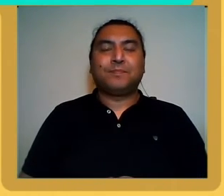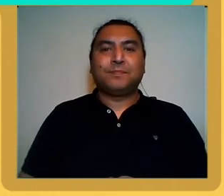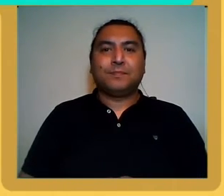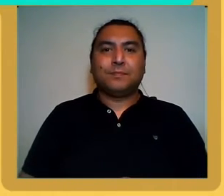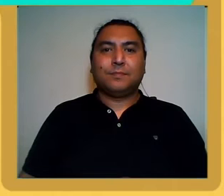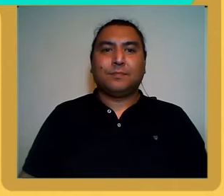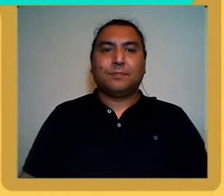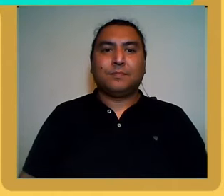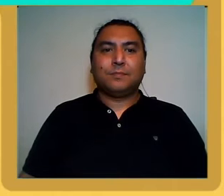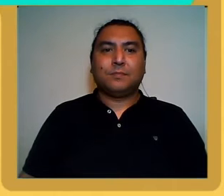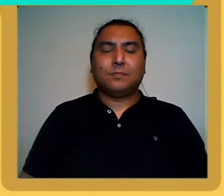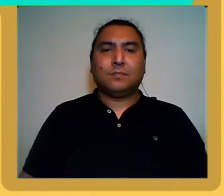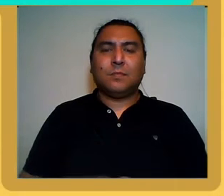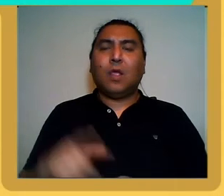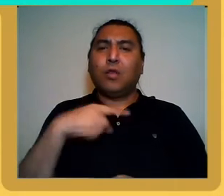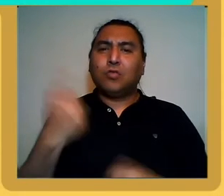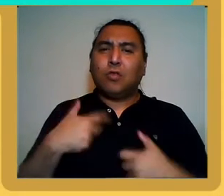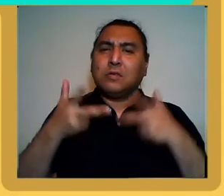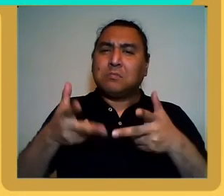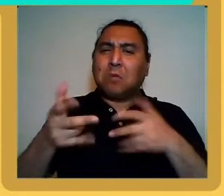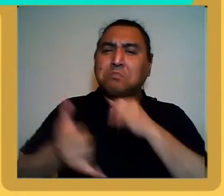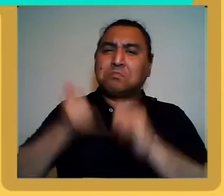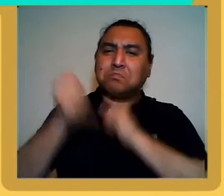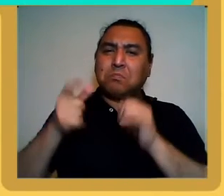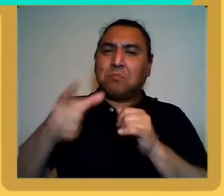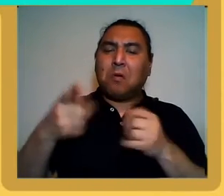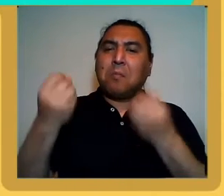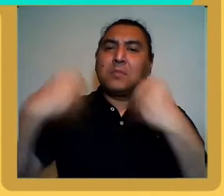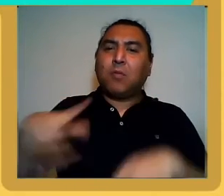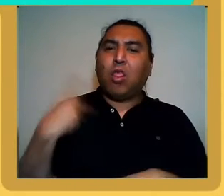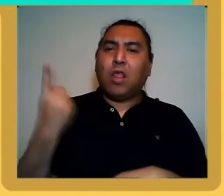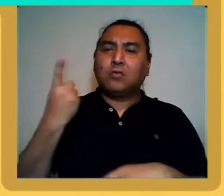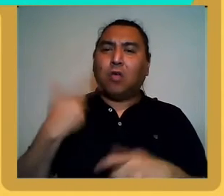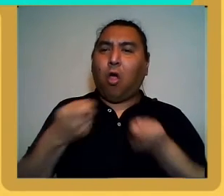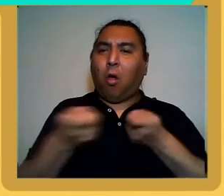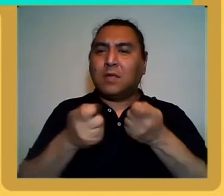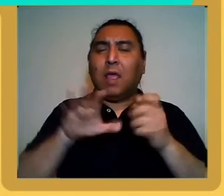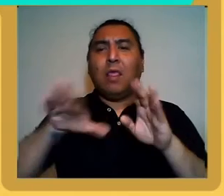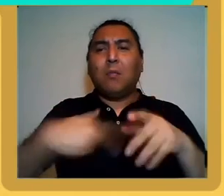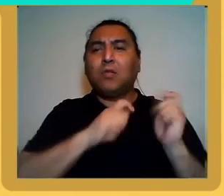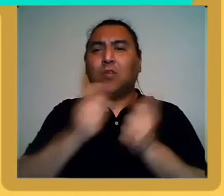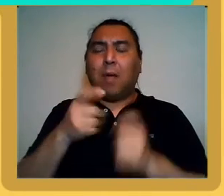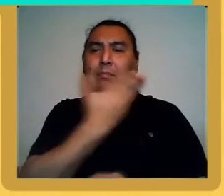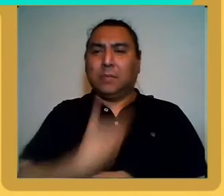Decíamos que habías comenzado como director comercial y luego presidente. ¿Cómo